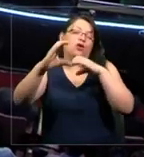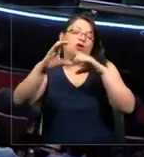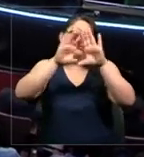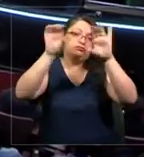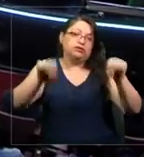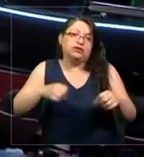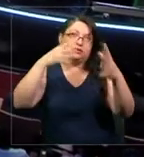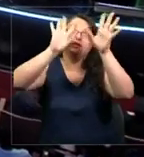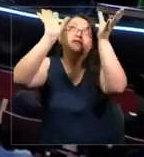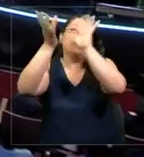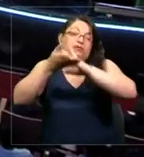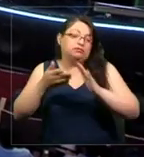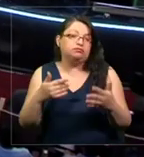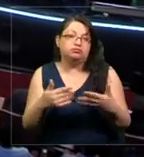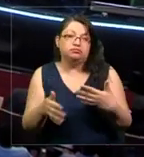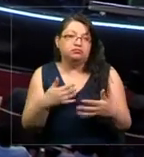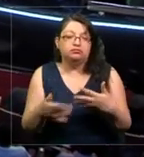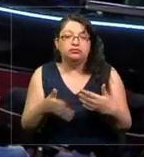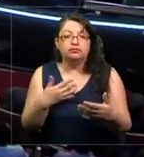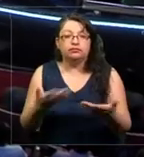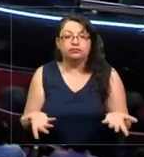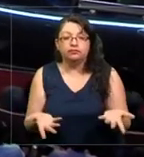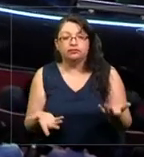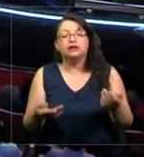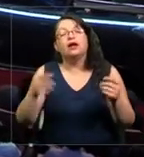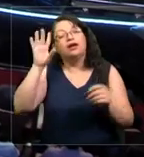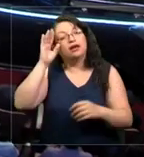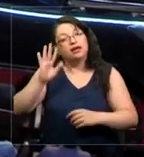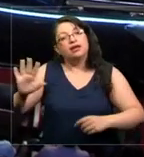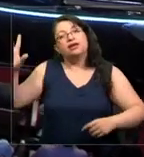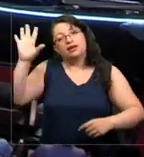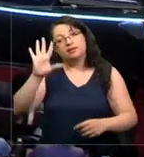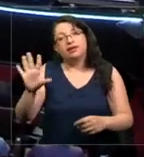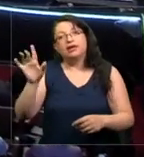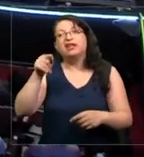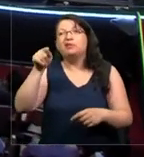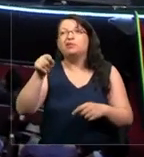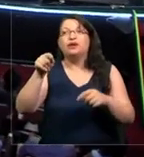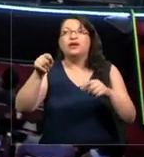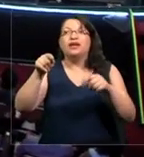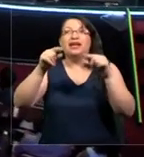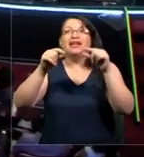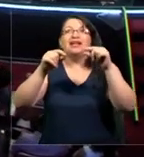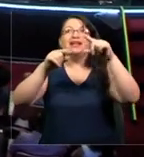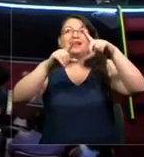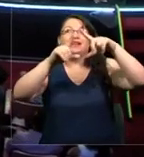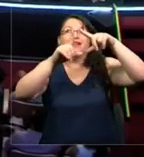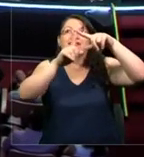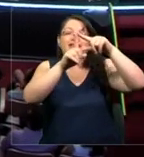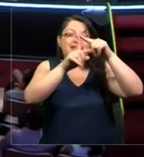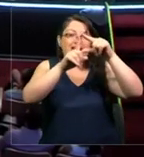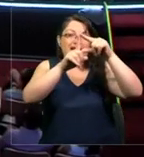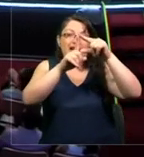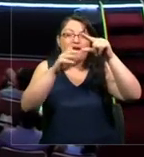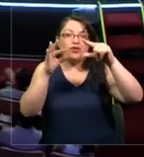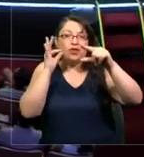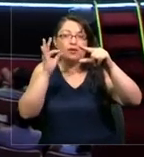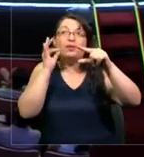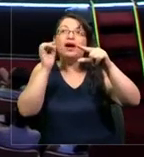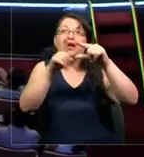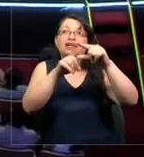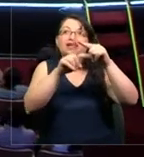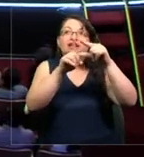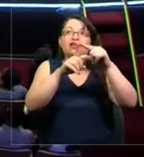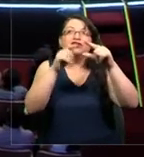Ok, entonces, imaginémonos que este triangulito es la cantidad de emisiones de CO2 que inyectamos a la atmósfera. Eso está, entonces,